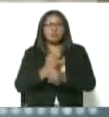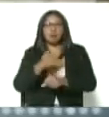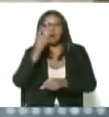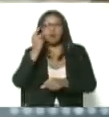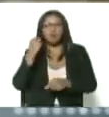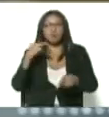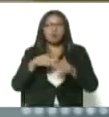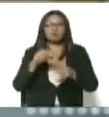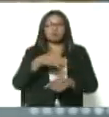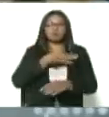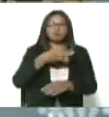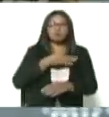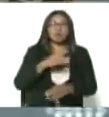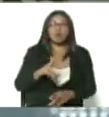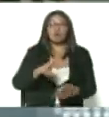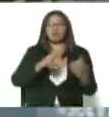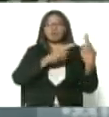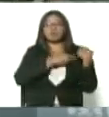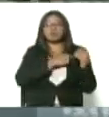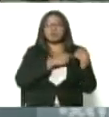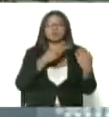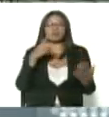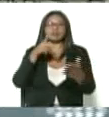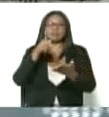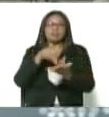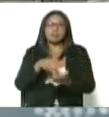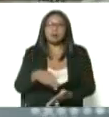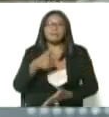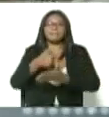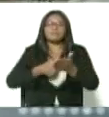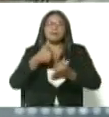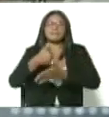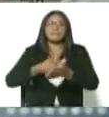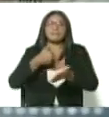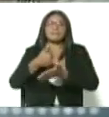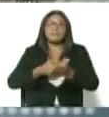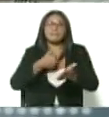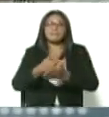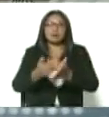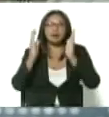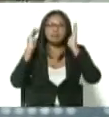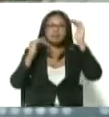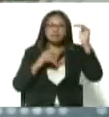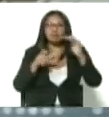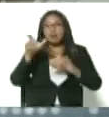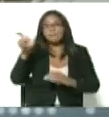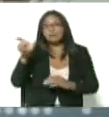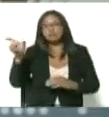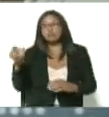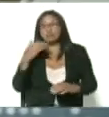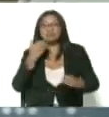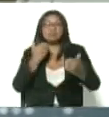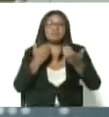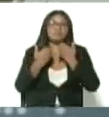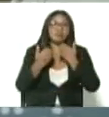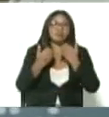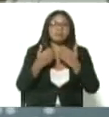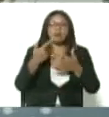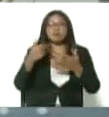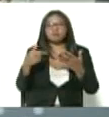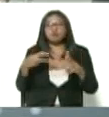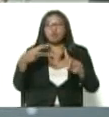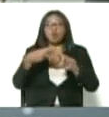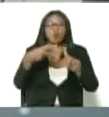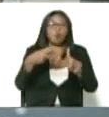autoridades que han estado allí en este combate, que han atendido a las personas contagiadas en los PASI, en los